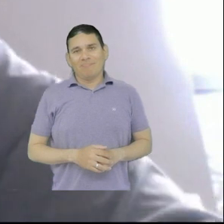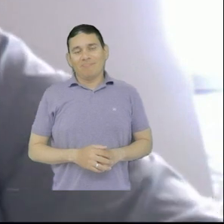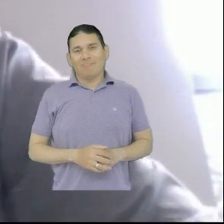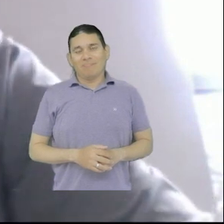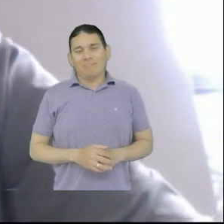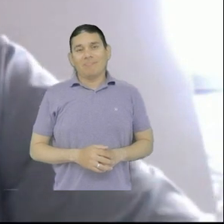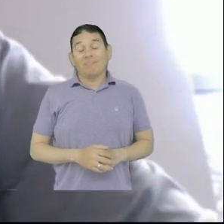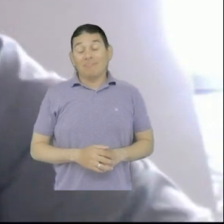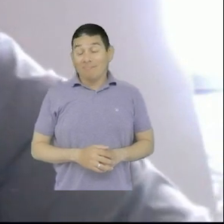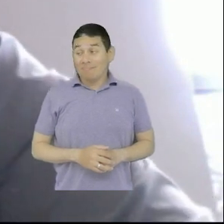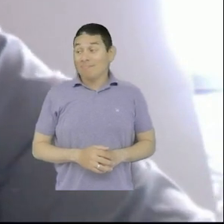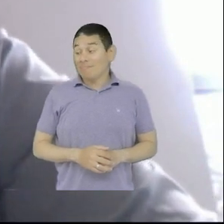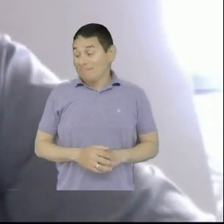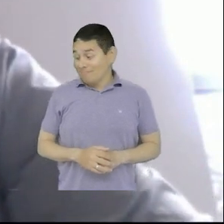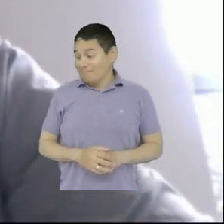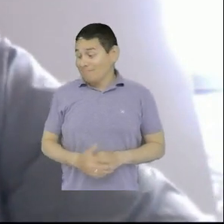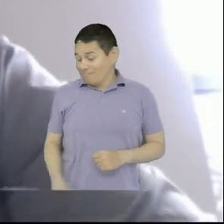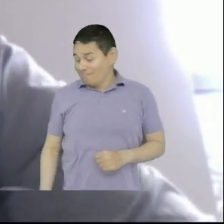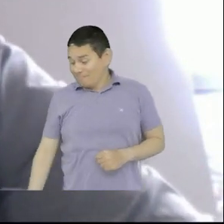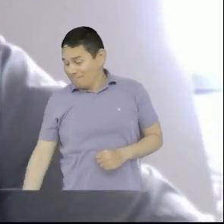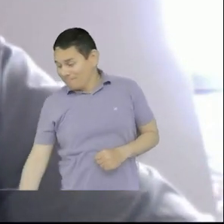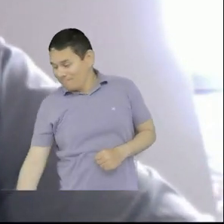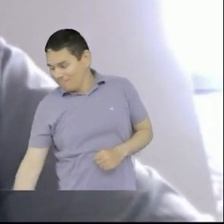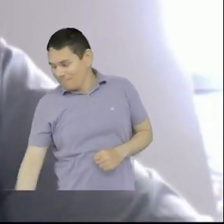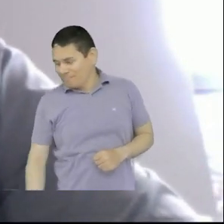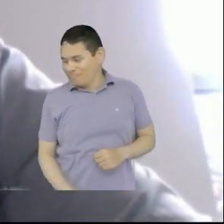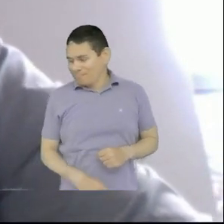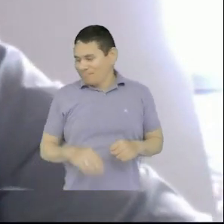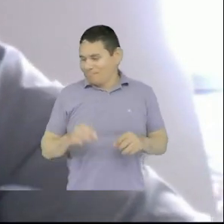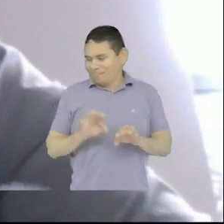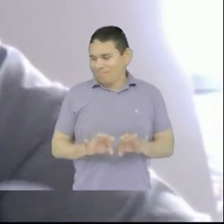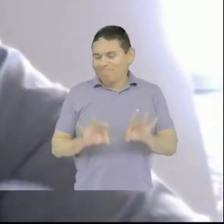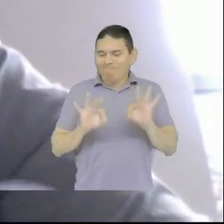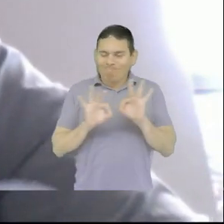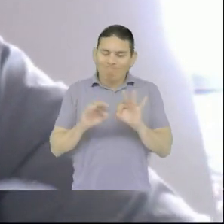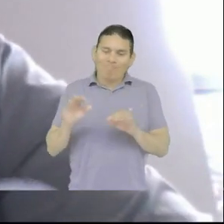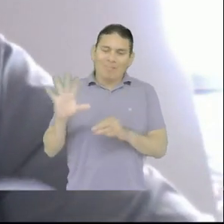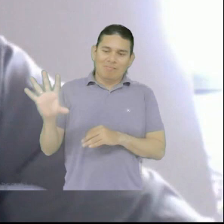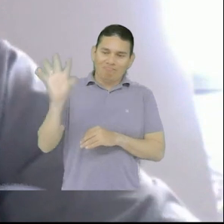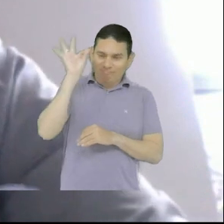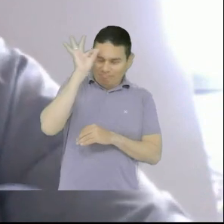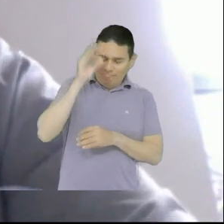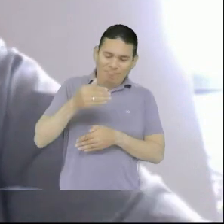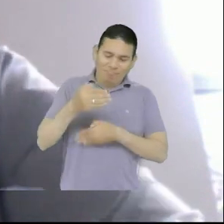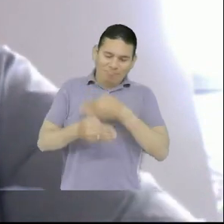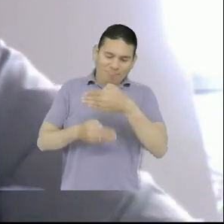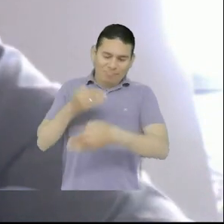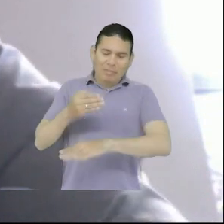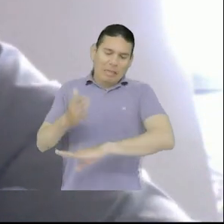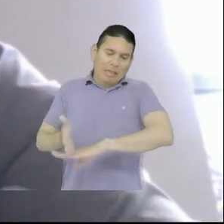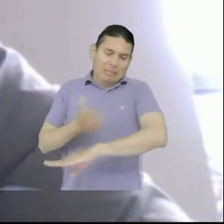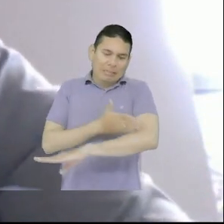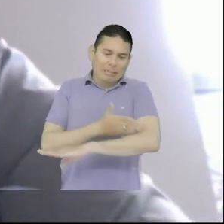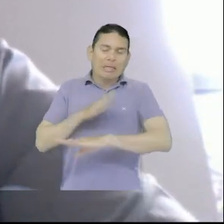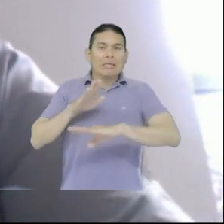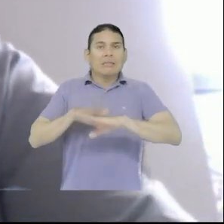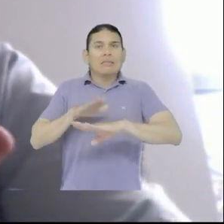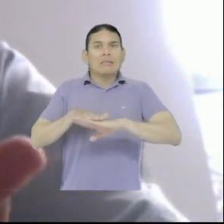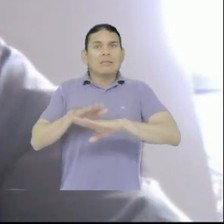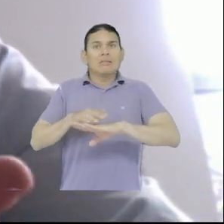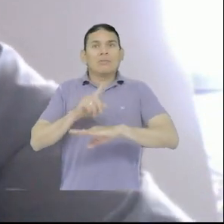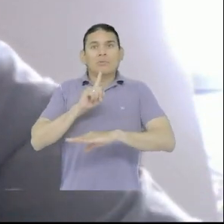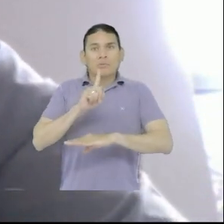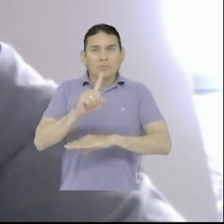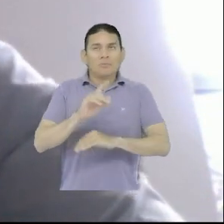Entonces, es importante, importante tener en cuenta todo este proceso. Como veníamos comentando hace varios capítulos y dada la